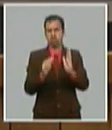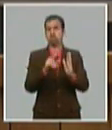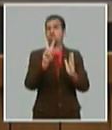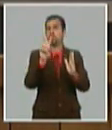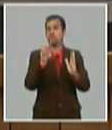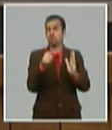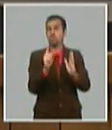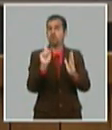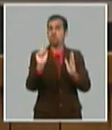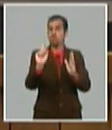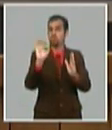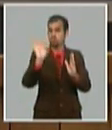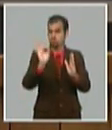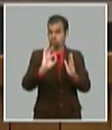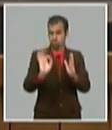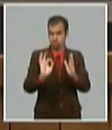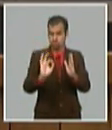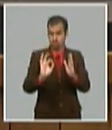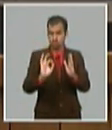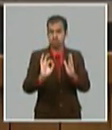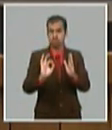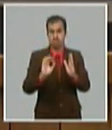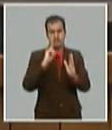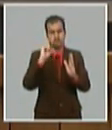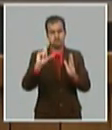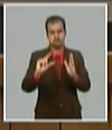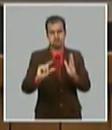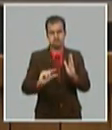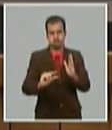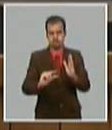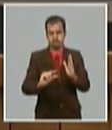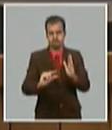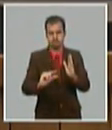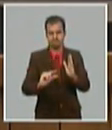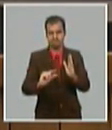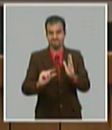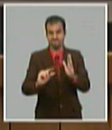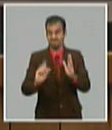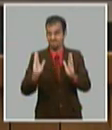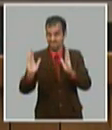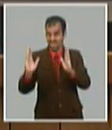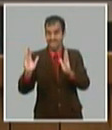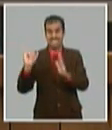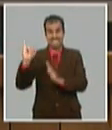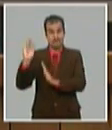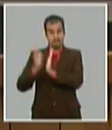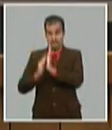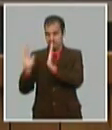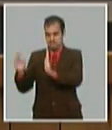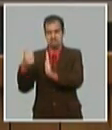no fue posible crecer en el tercer y cuarto trimestre y veníamos creciendo los dos primeros trimestres